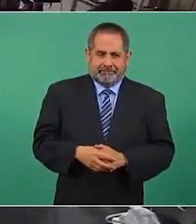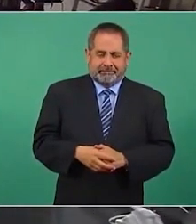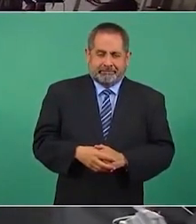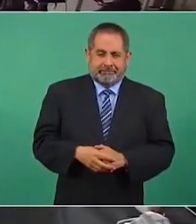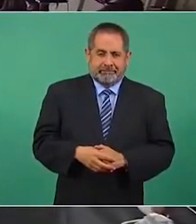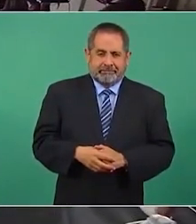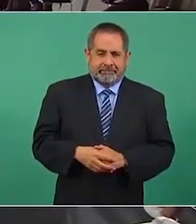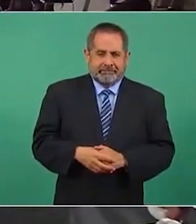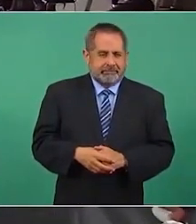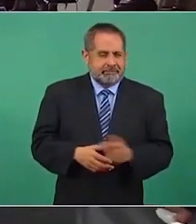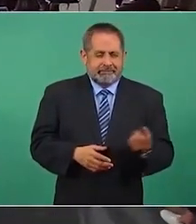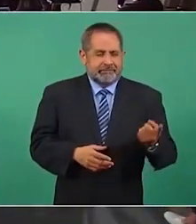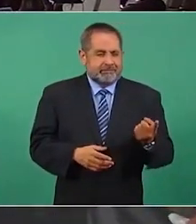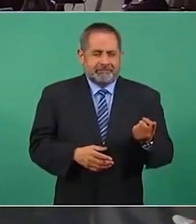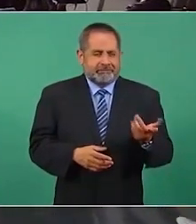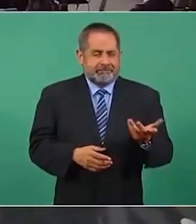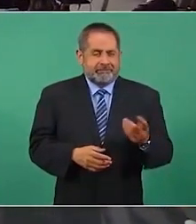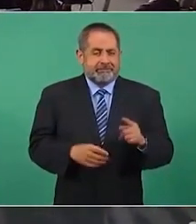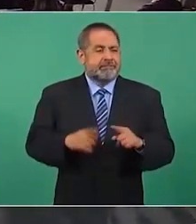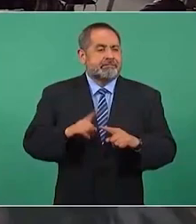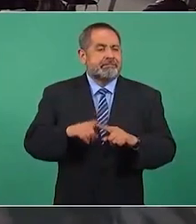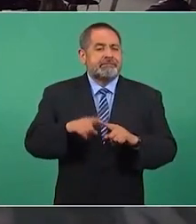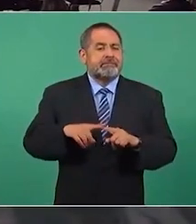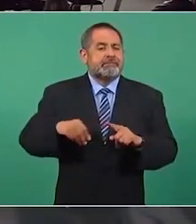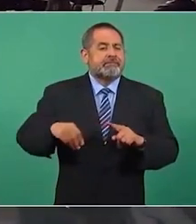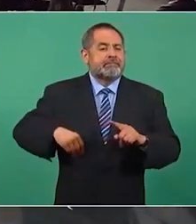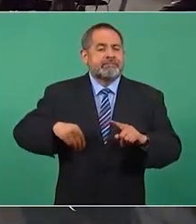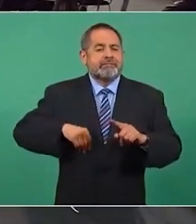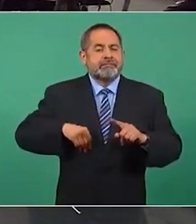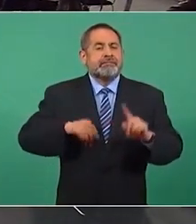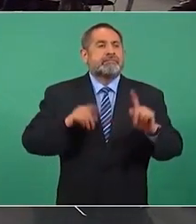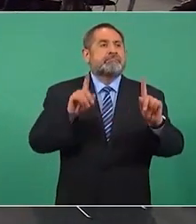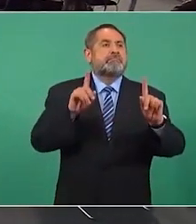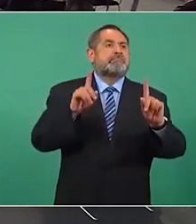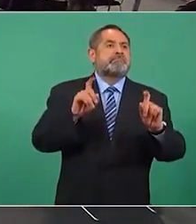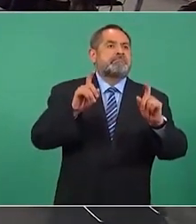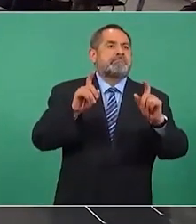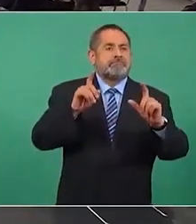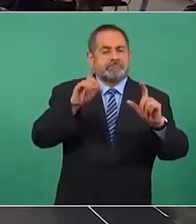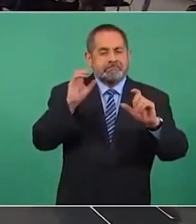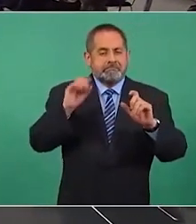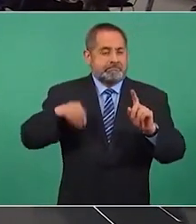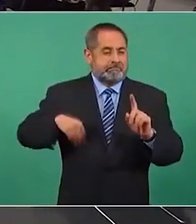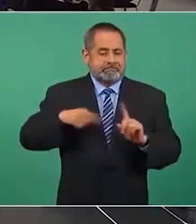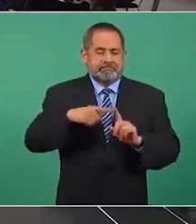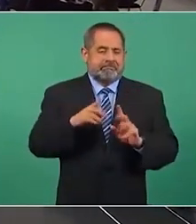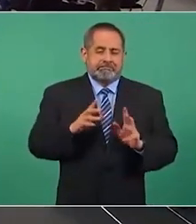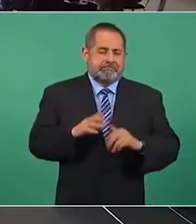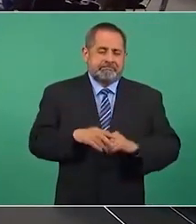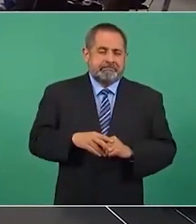no tiene la culpa el que tomó la foto porque